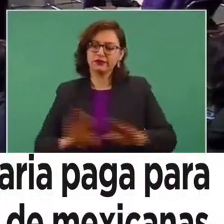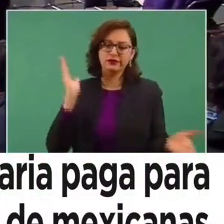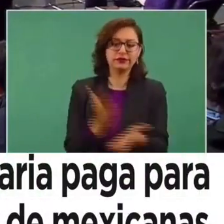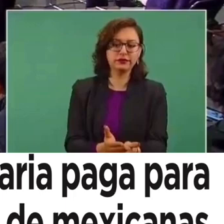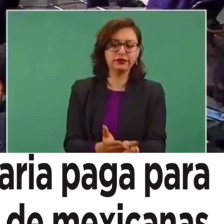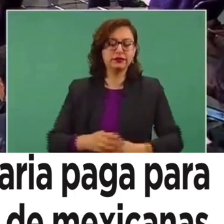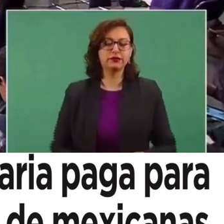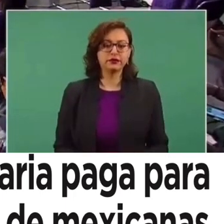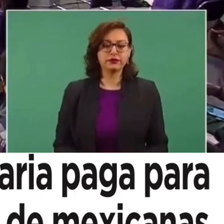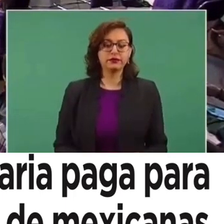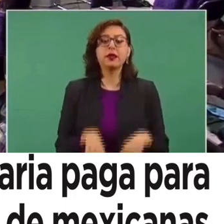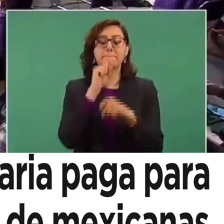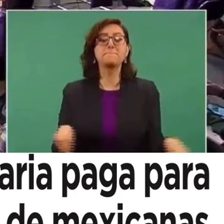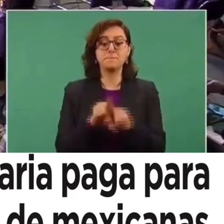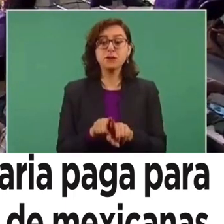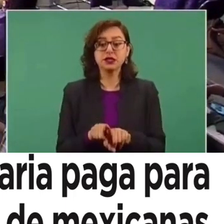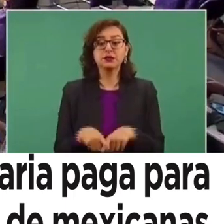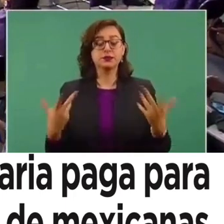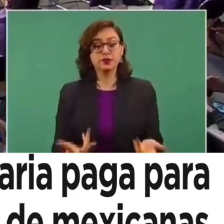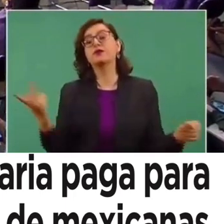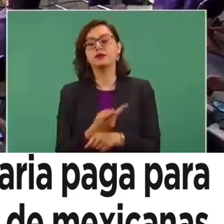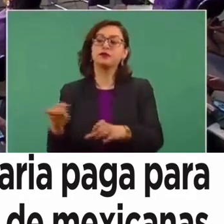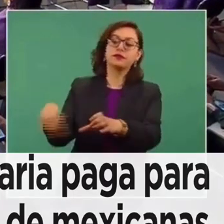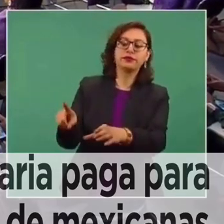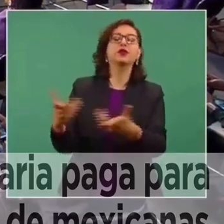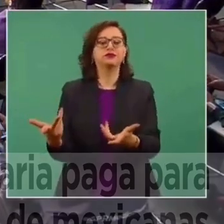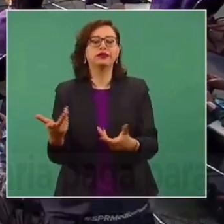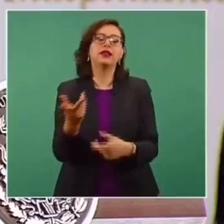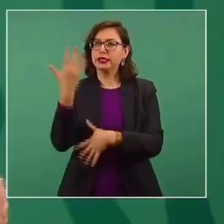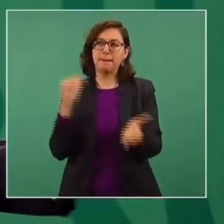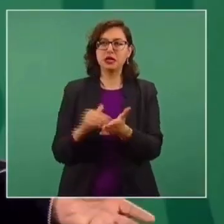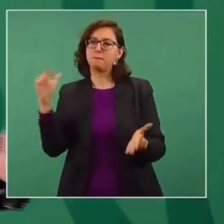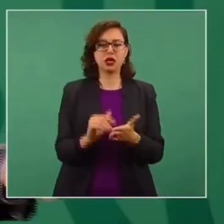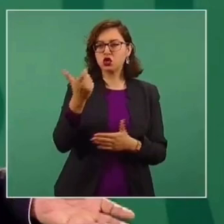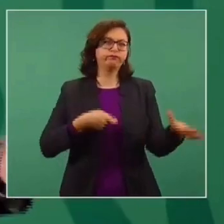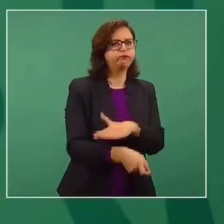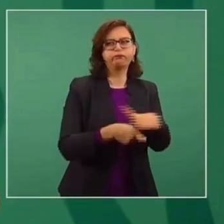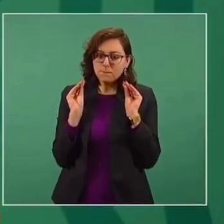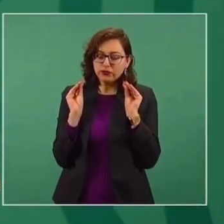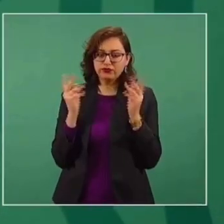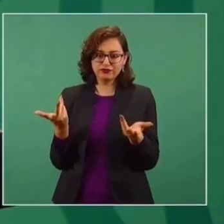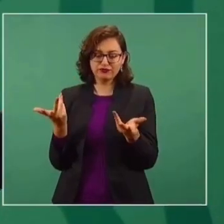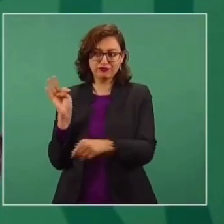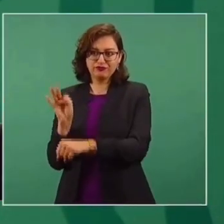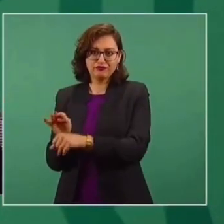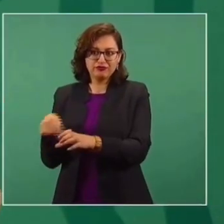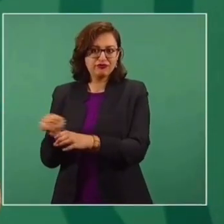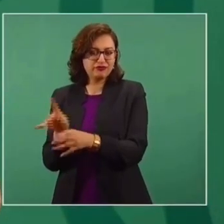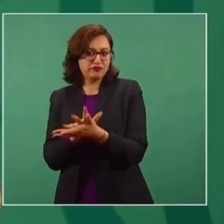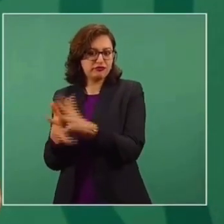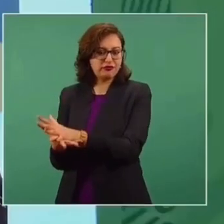con el control que ejercían y siguen teniendo de los medios de comunicación. Entonces, eso se terminó. Entonces, ahora